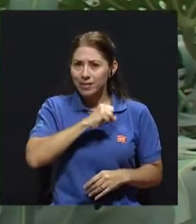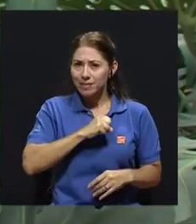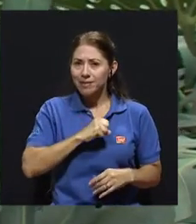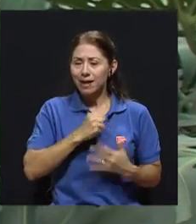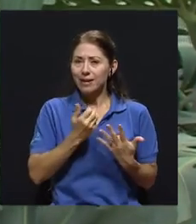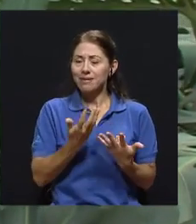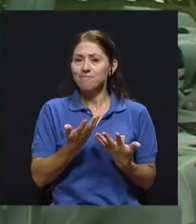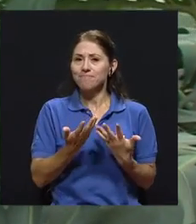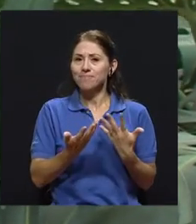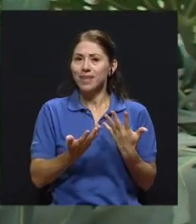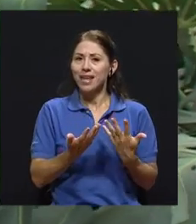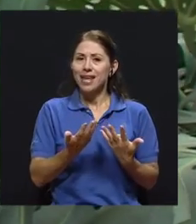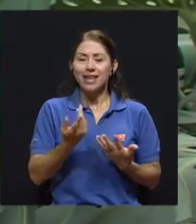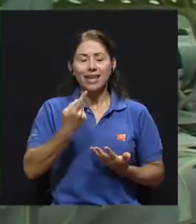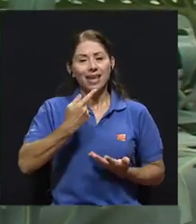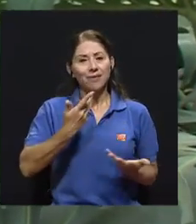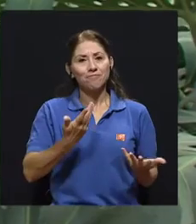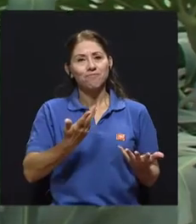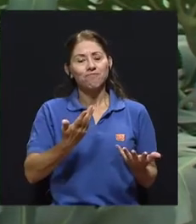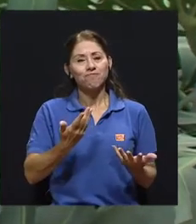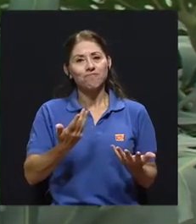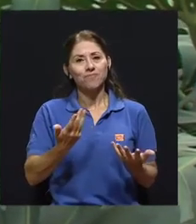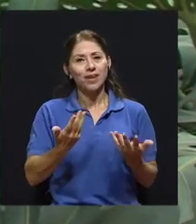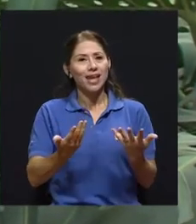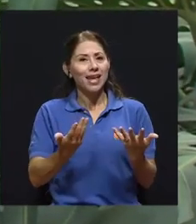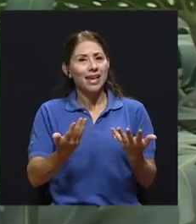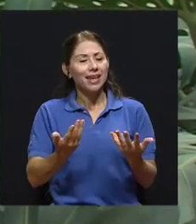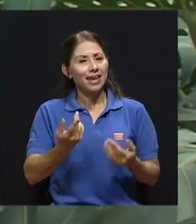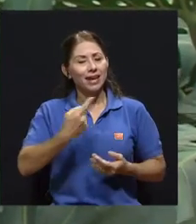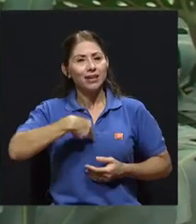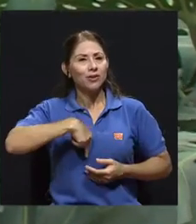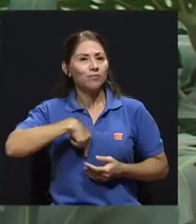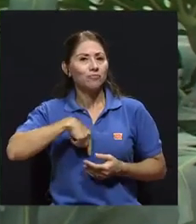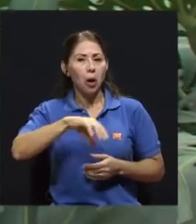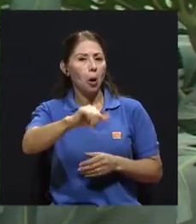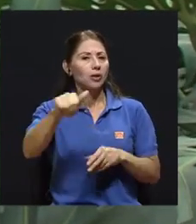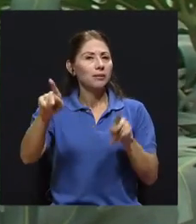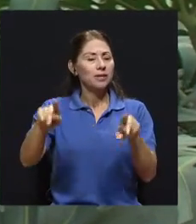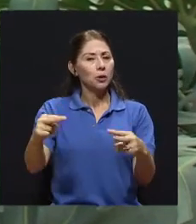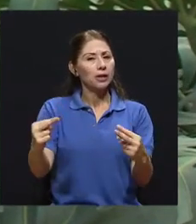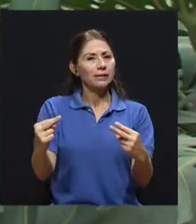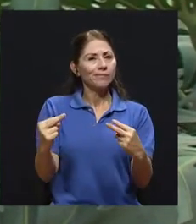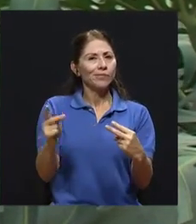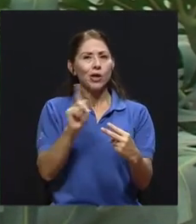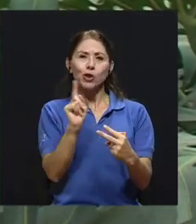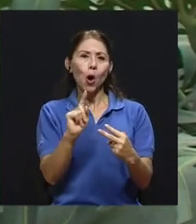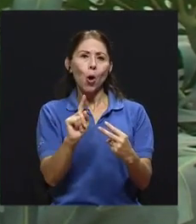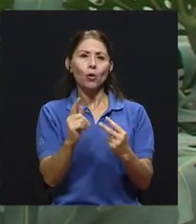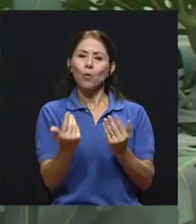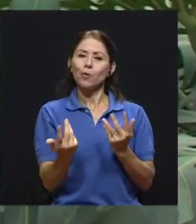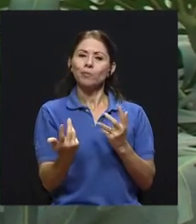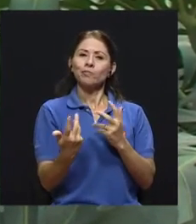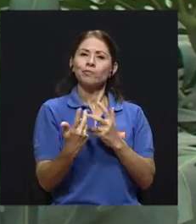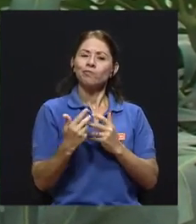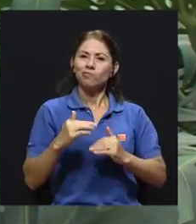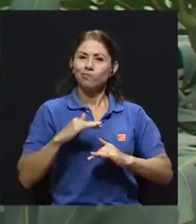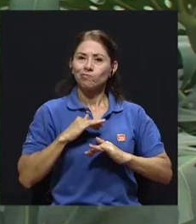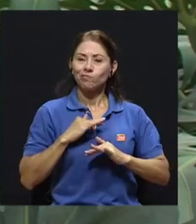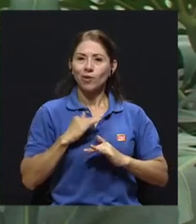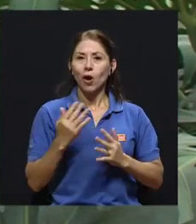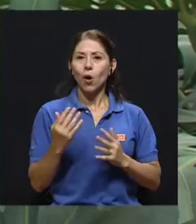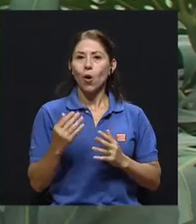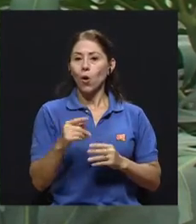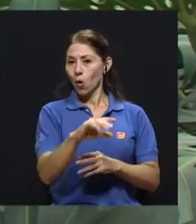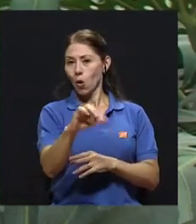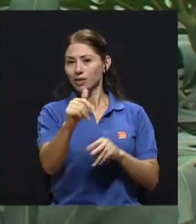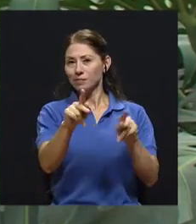no estamos necesariamente rindiendo lo que se espera o no somos, digamos, visualizados